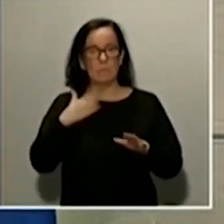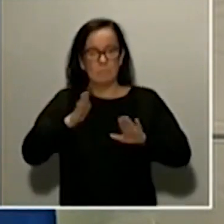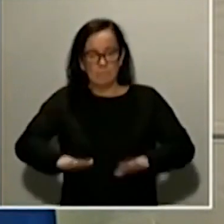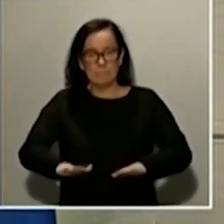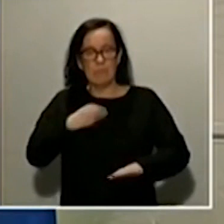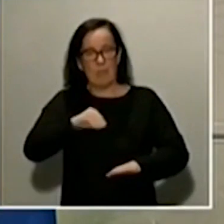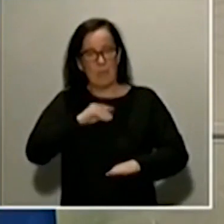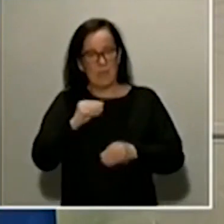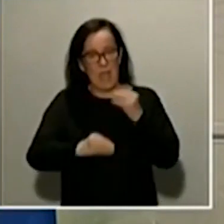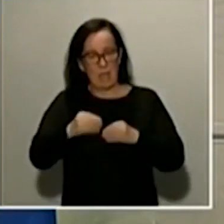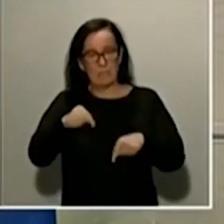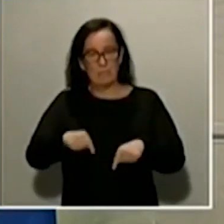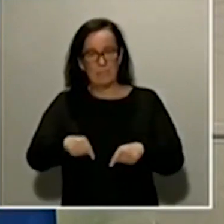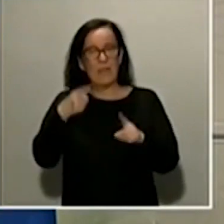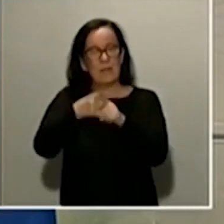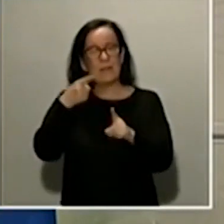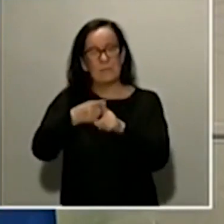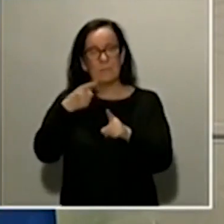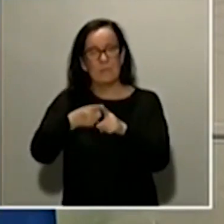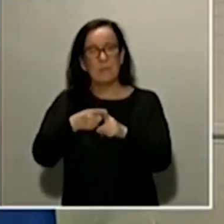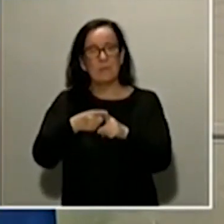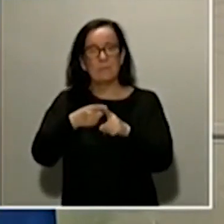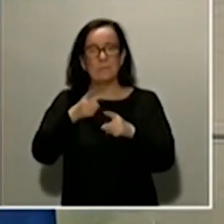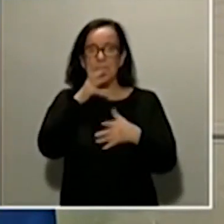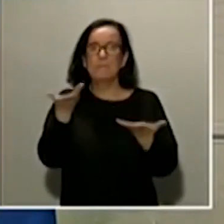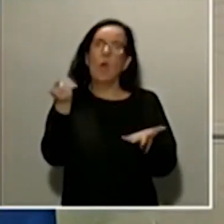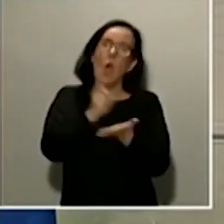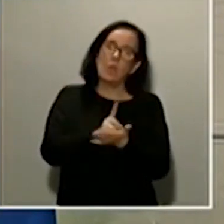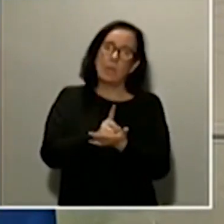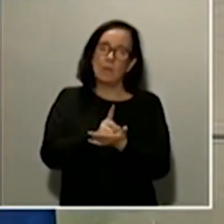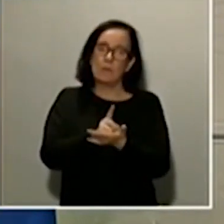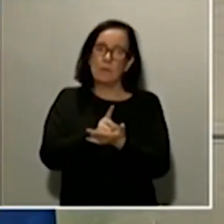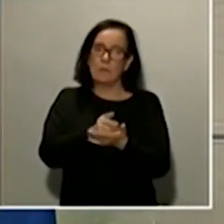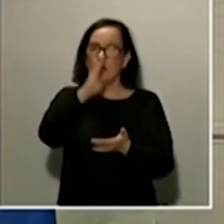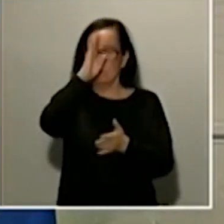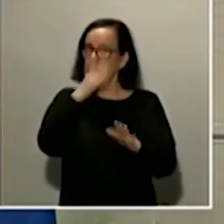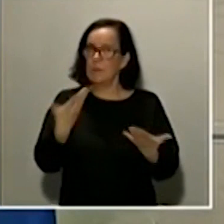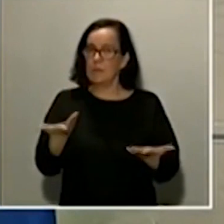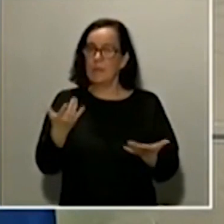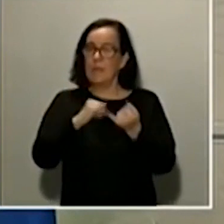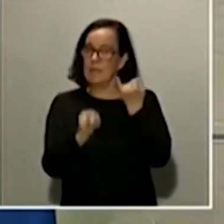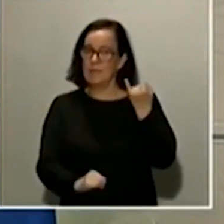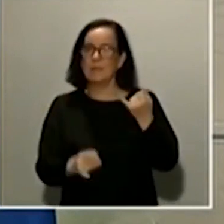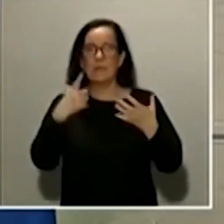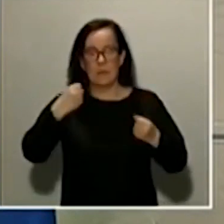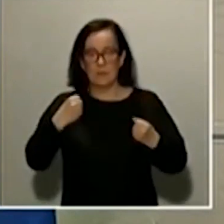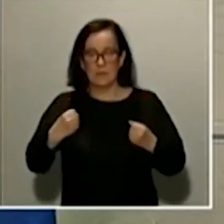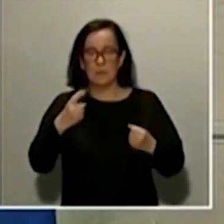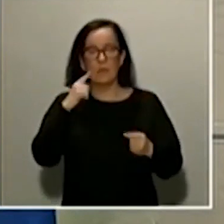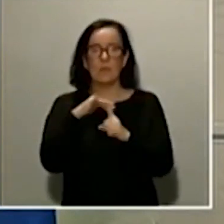referentes para que no nos vuelva a pasar que ante esta crisis sanitaria estamos en una situación de falta de